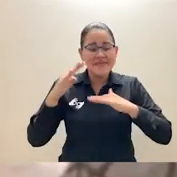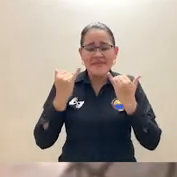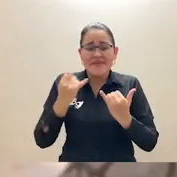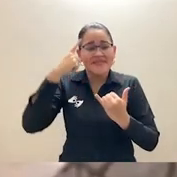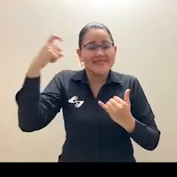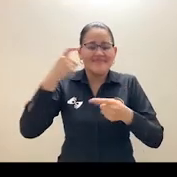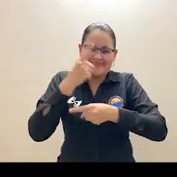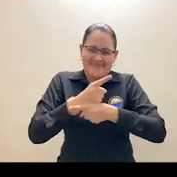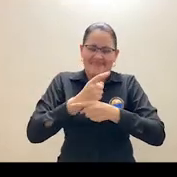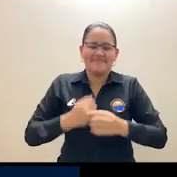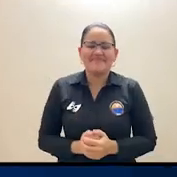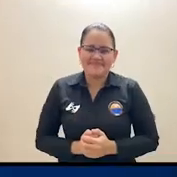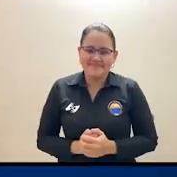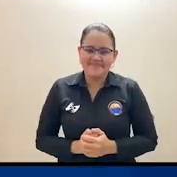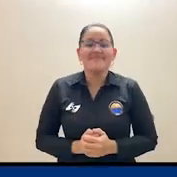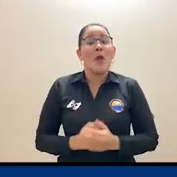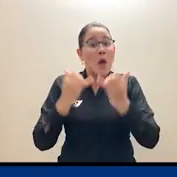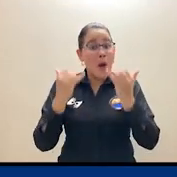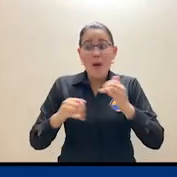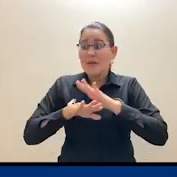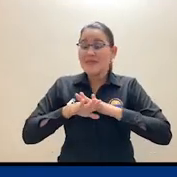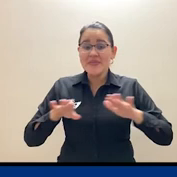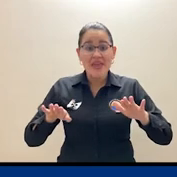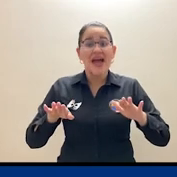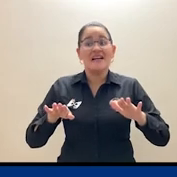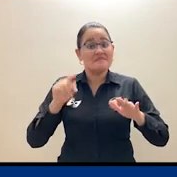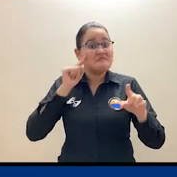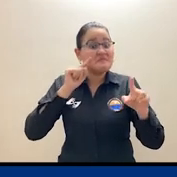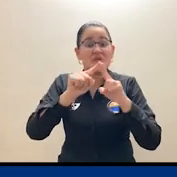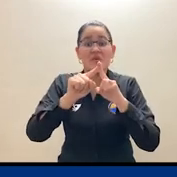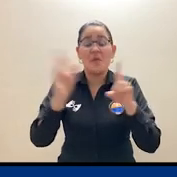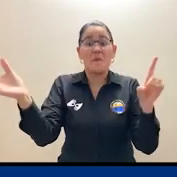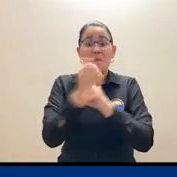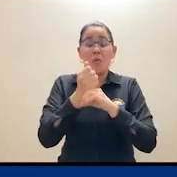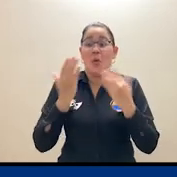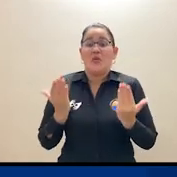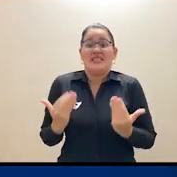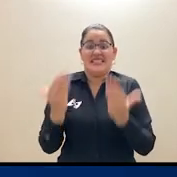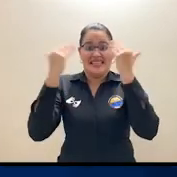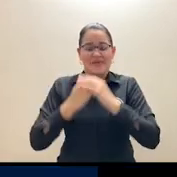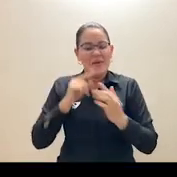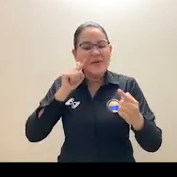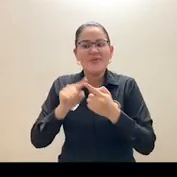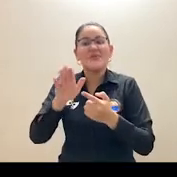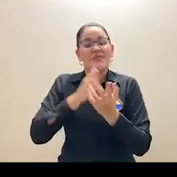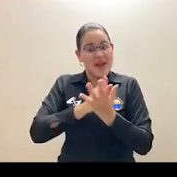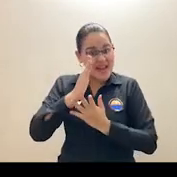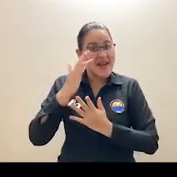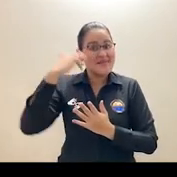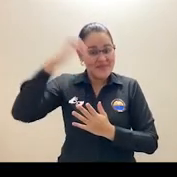hecho realidad. Hoy culmina un ciclo importante en sus vidas, dando un paso y adelantado en su carrera